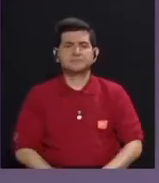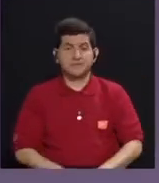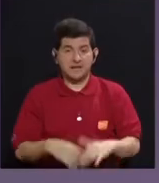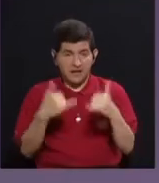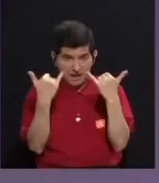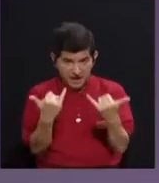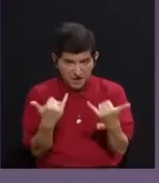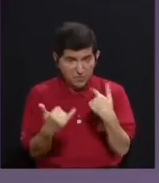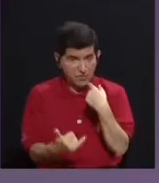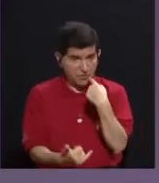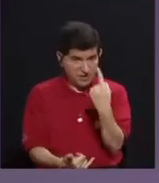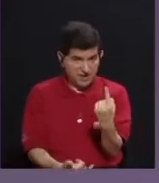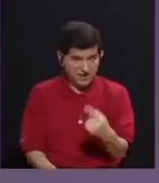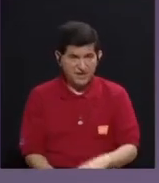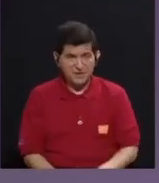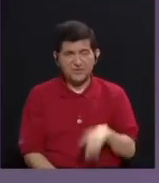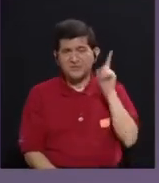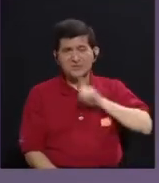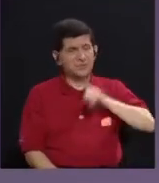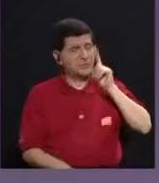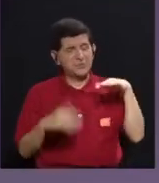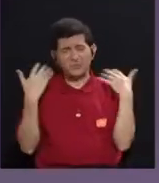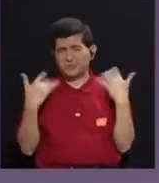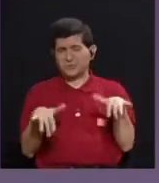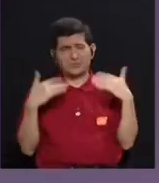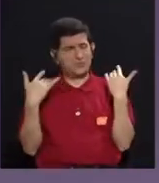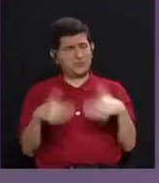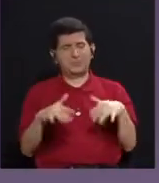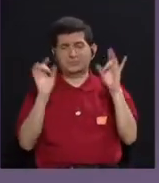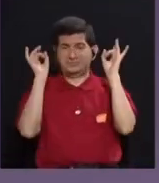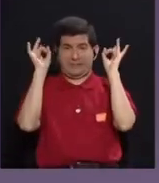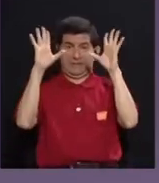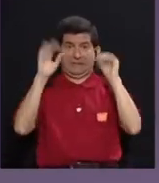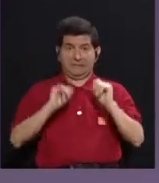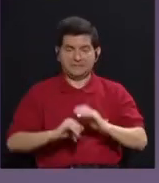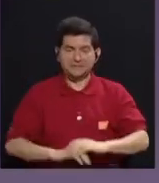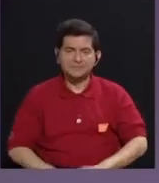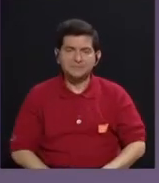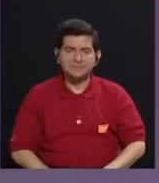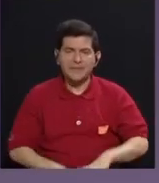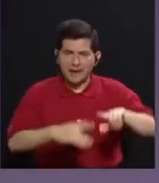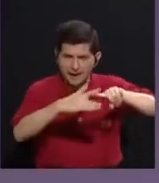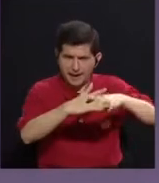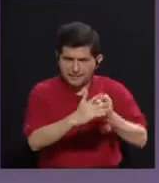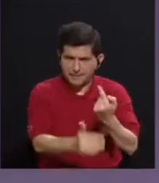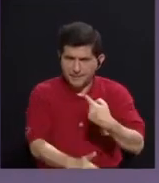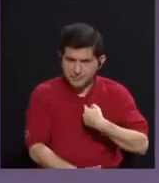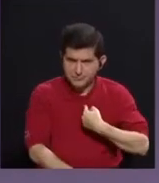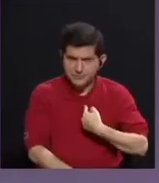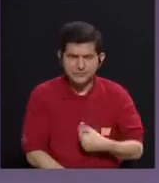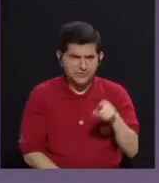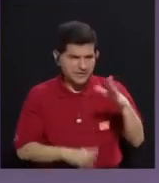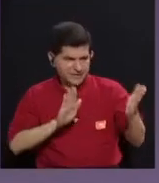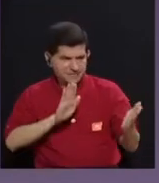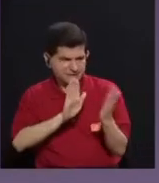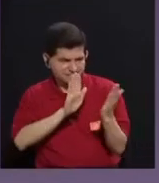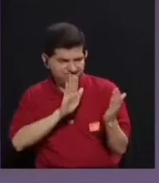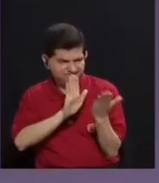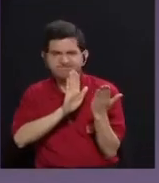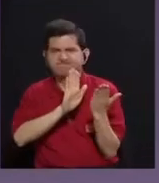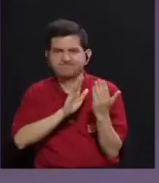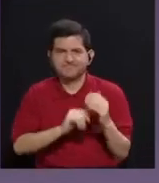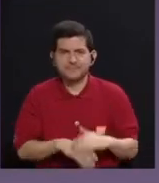ahorita que lo digo más alto es una falacia grandísima. Entonces, para empezar, empiezo en esta resistencia un poco